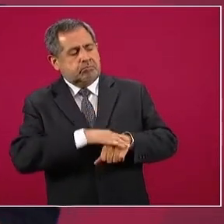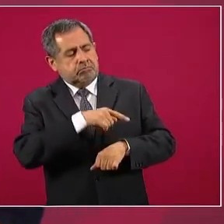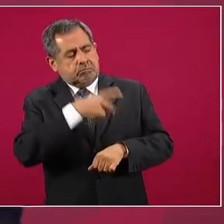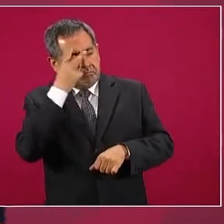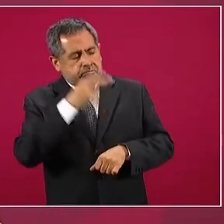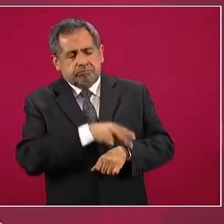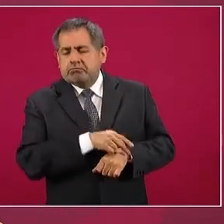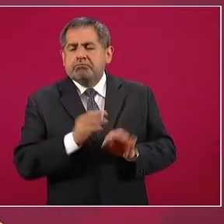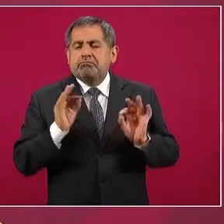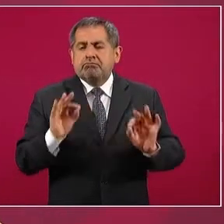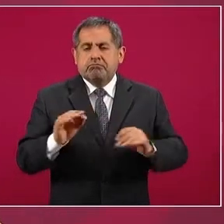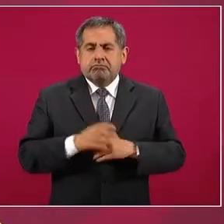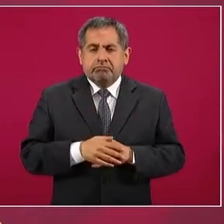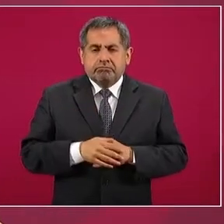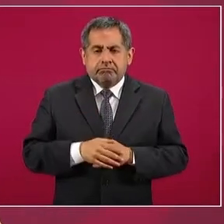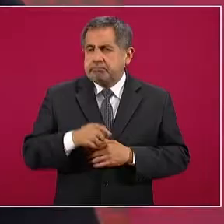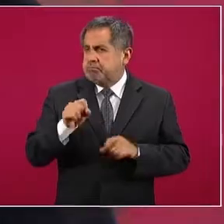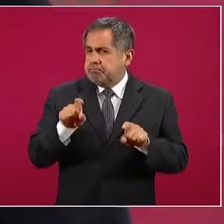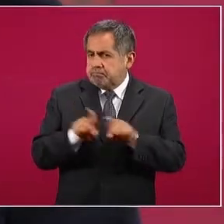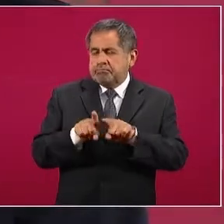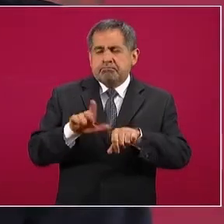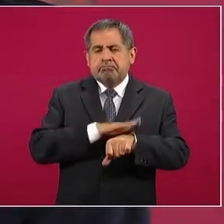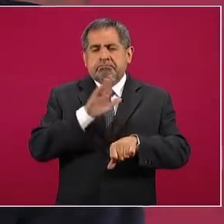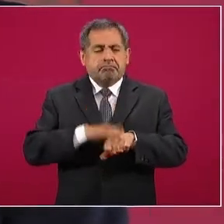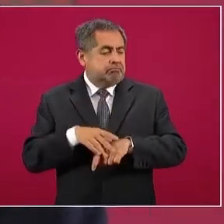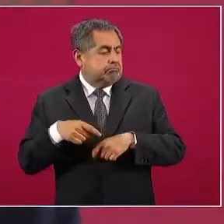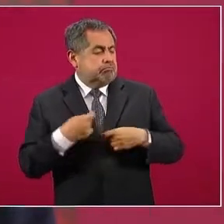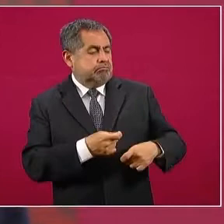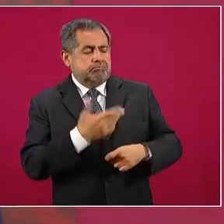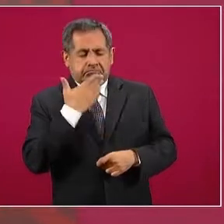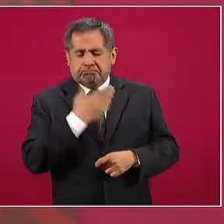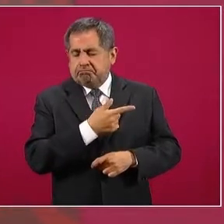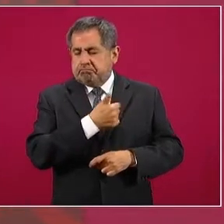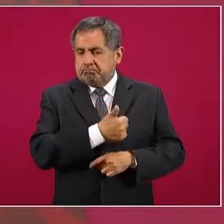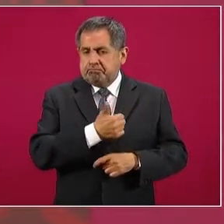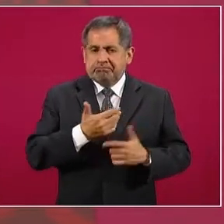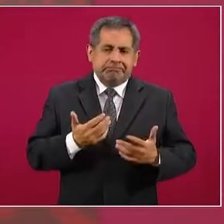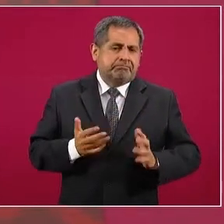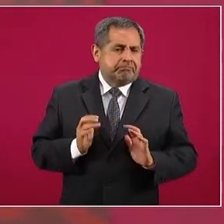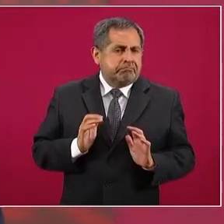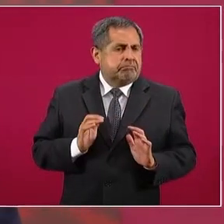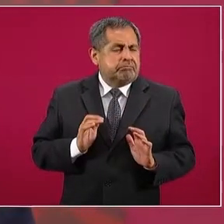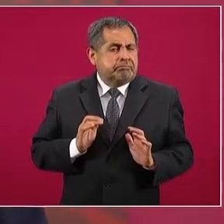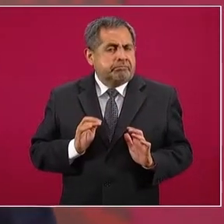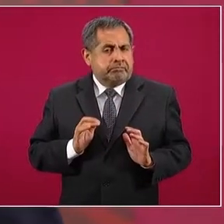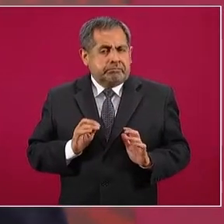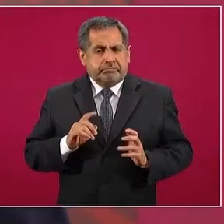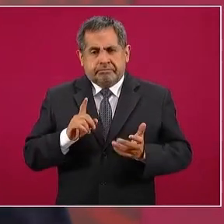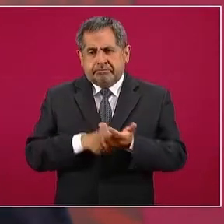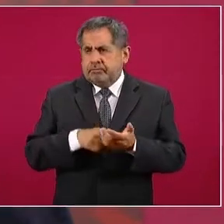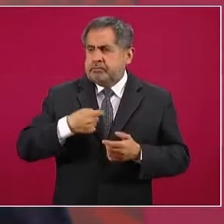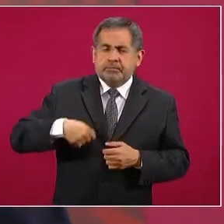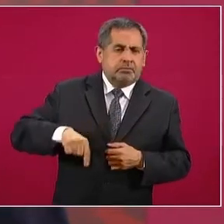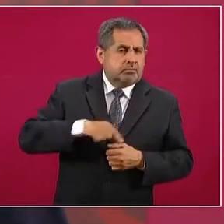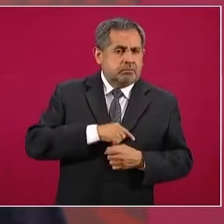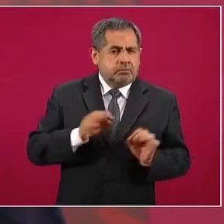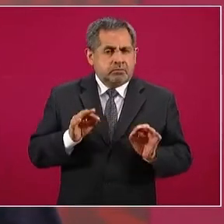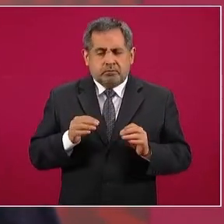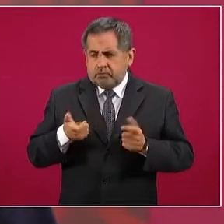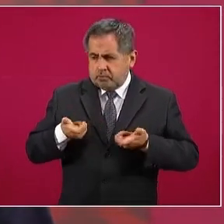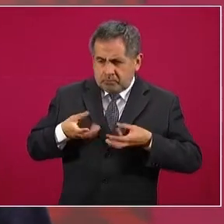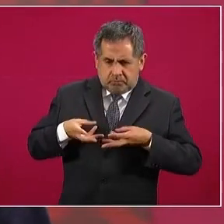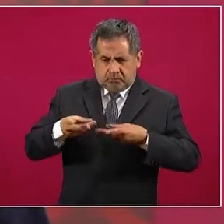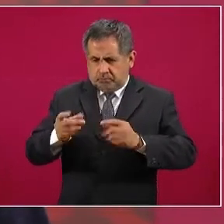se mantuvo la misma calificación, tenemos finanzas